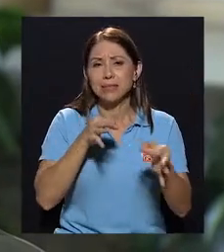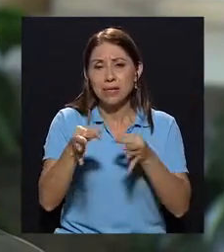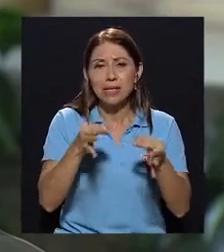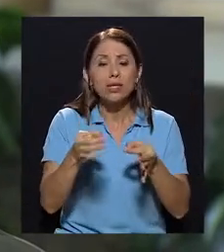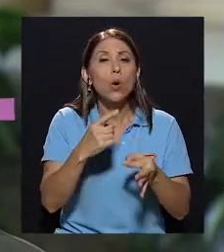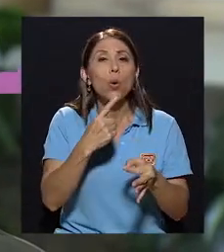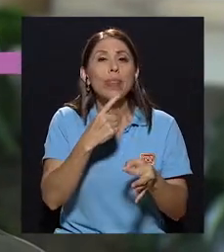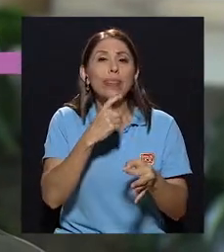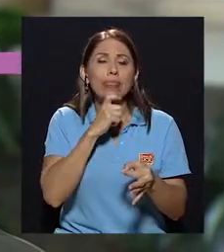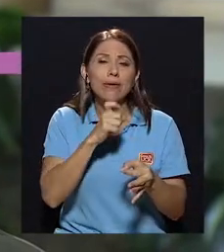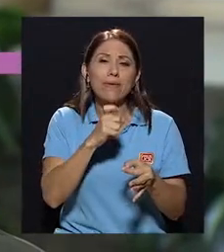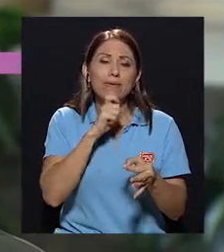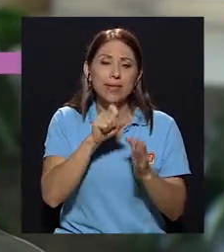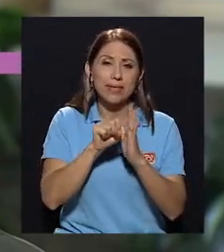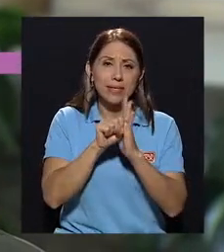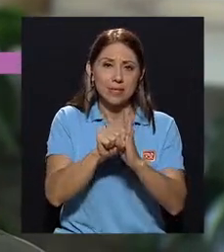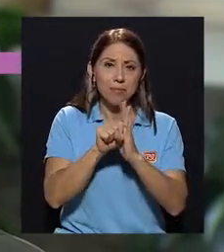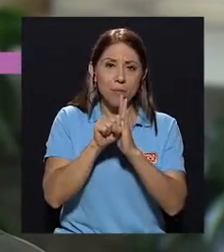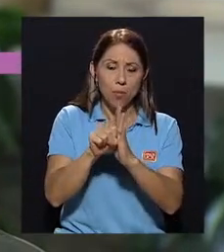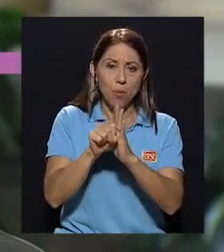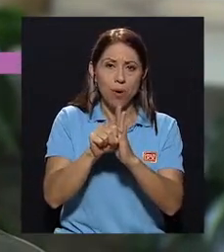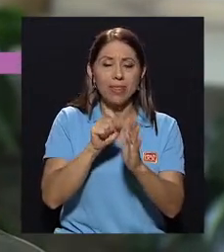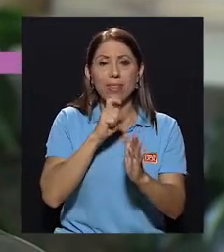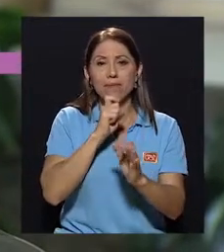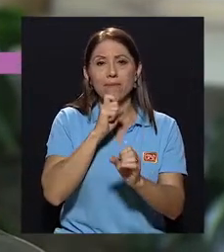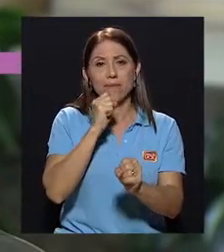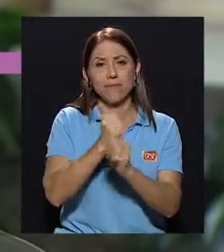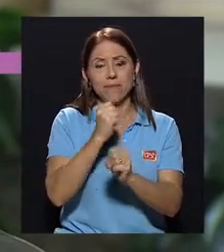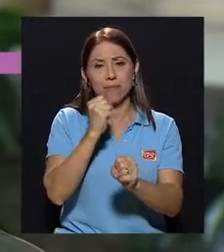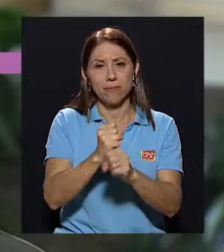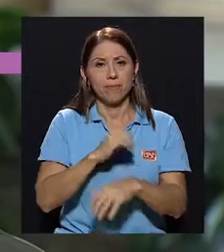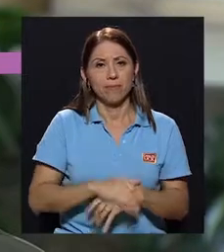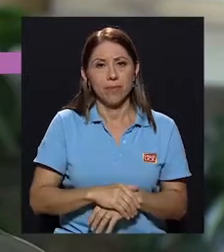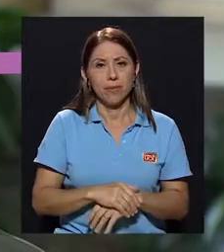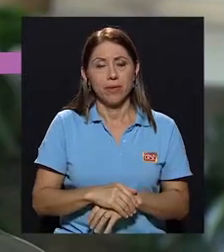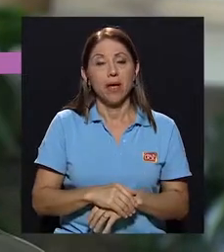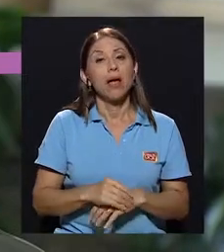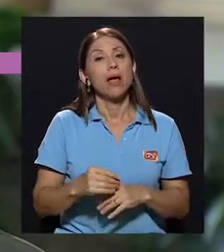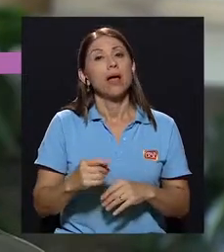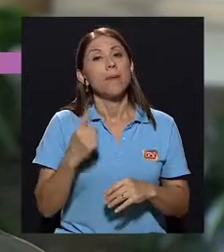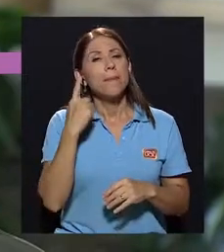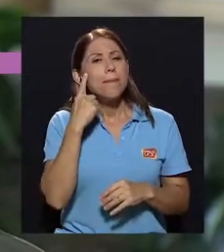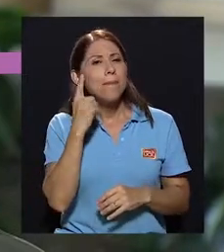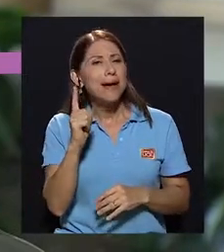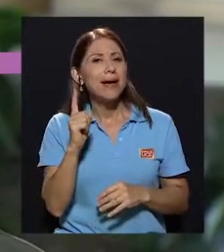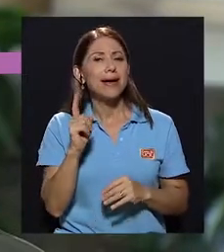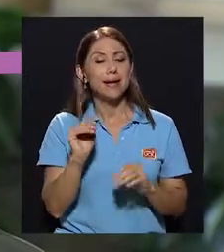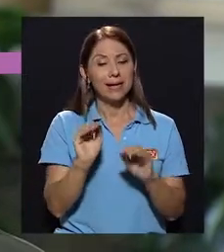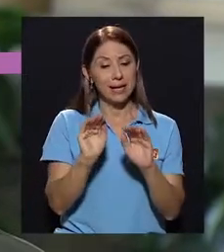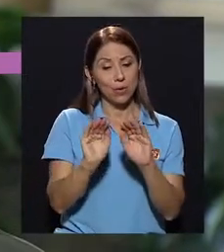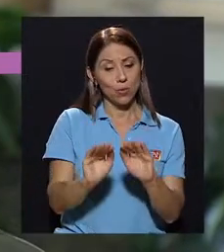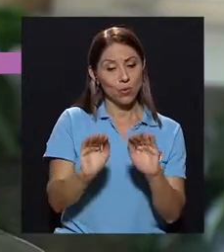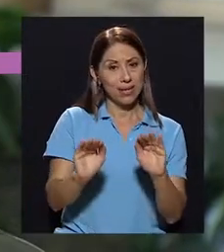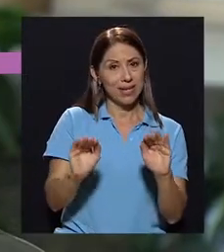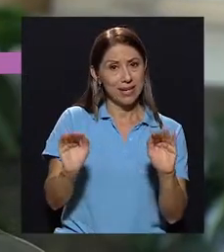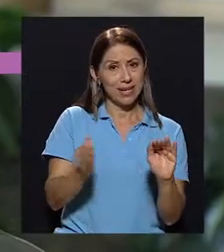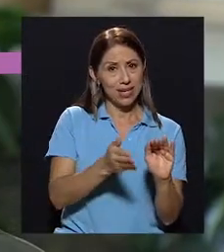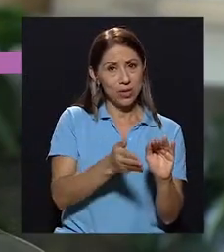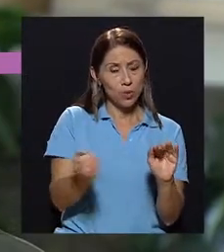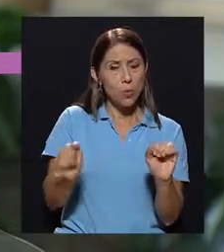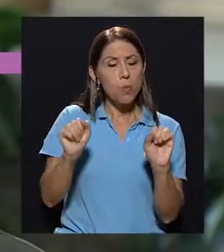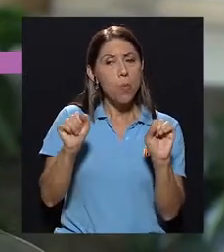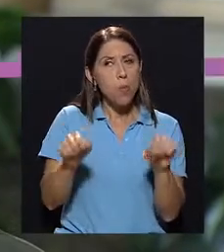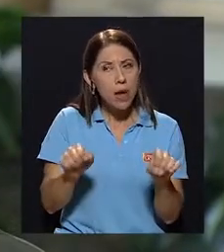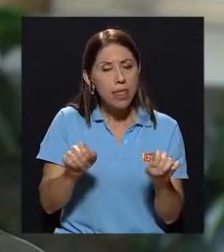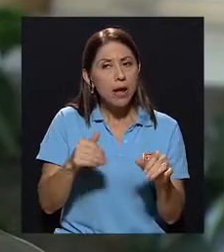simbolizar, difíciles de trabajar. Ahora, para que un niño o una niña puedan irlo de algún modo